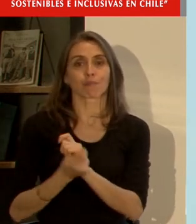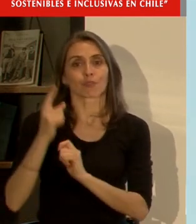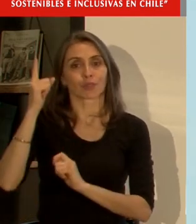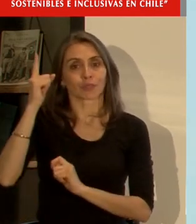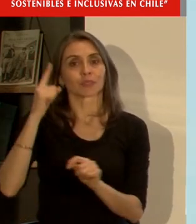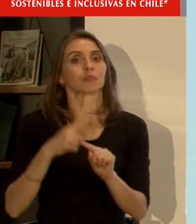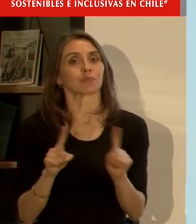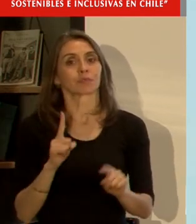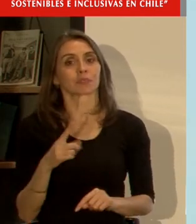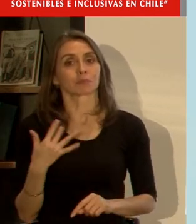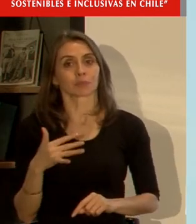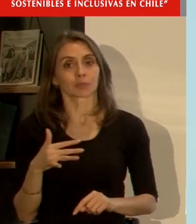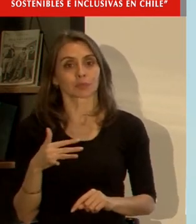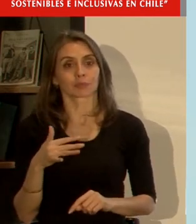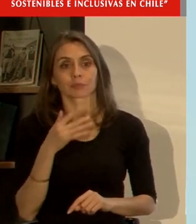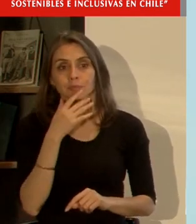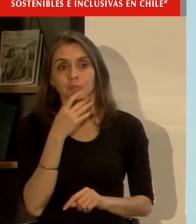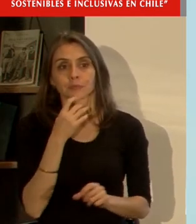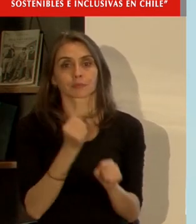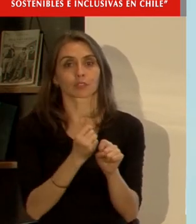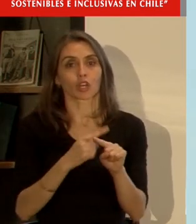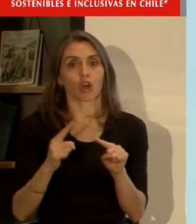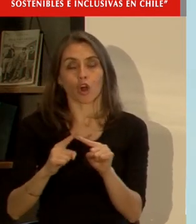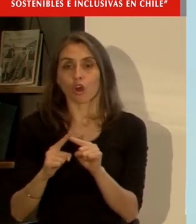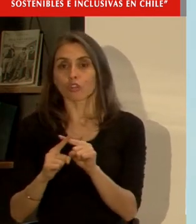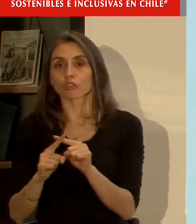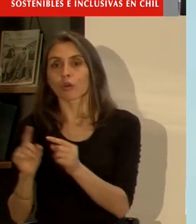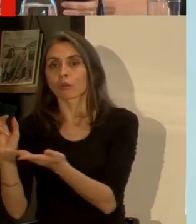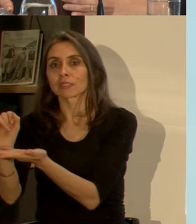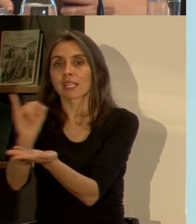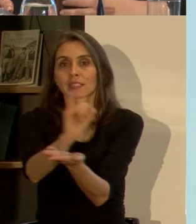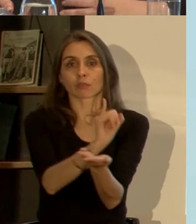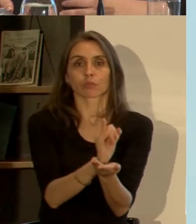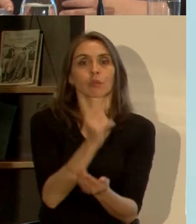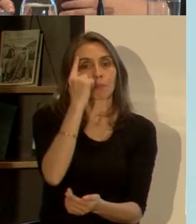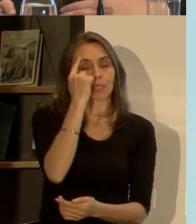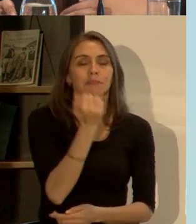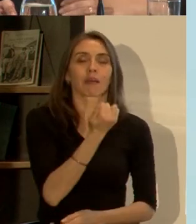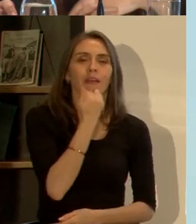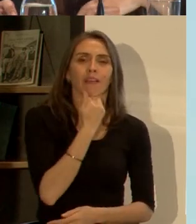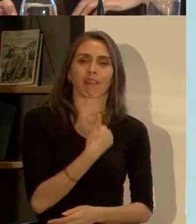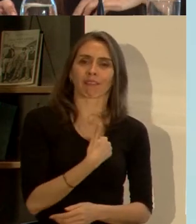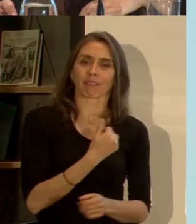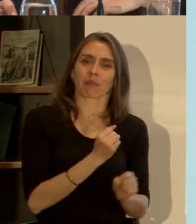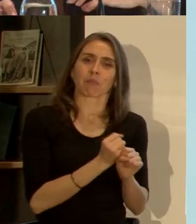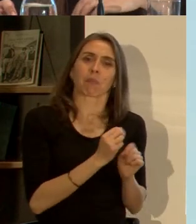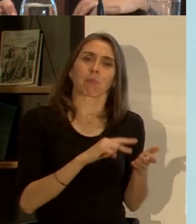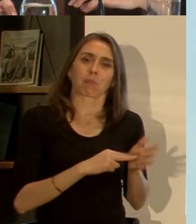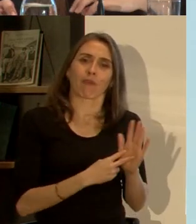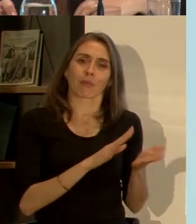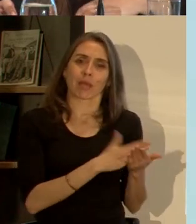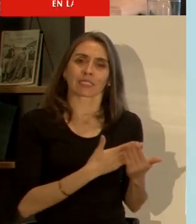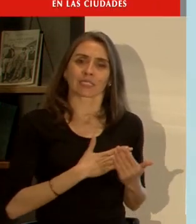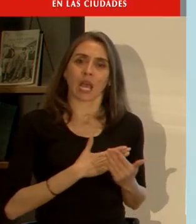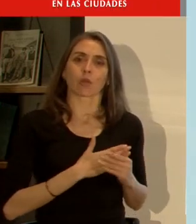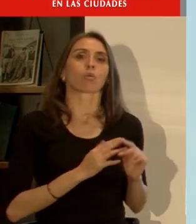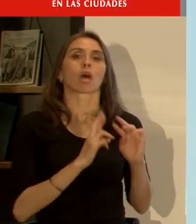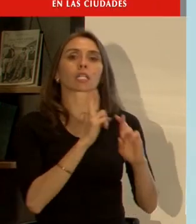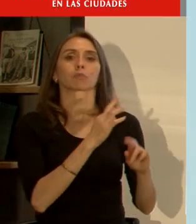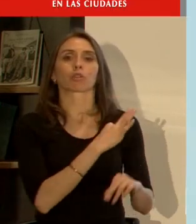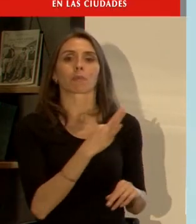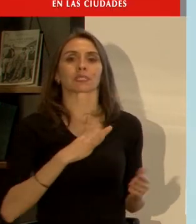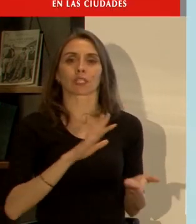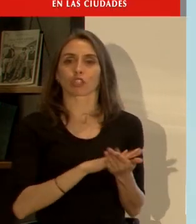otra cosa importante estamos trabajando con otros sectores porque es un error pensar que los problemas de salud los responde salud